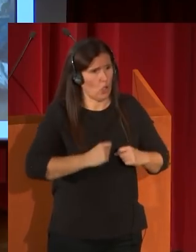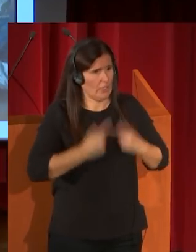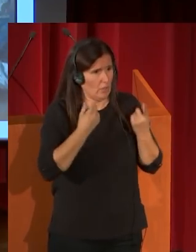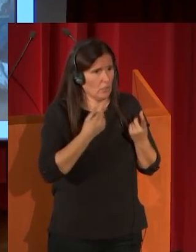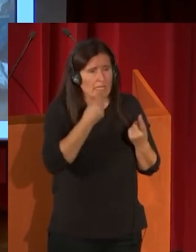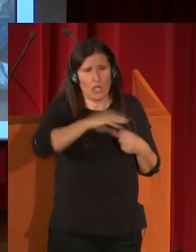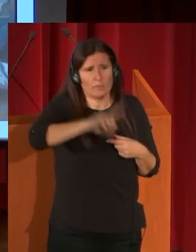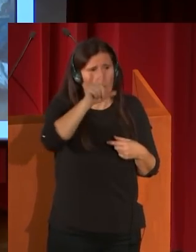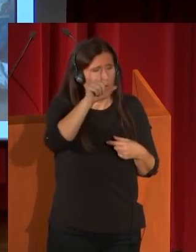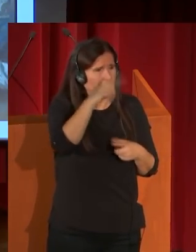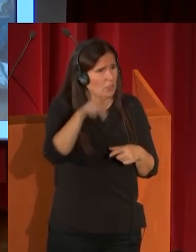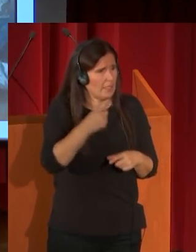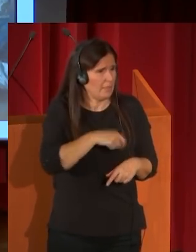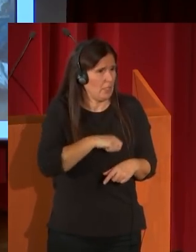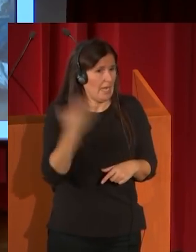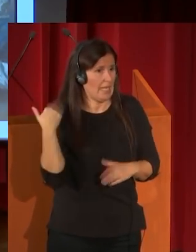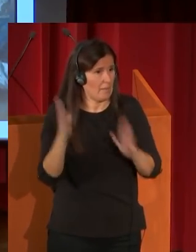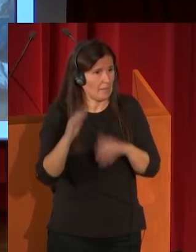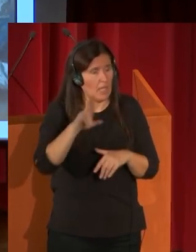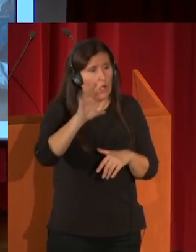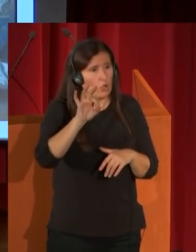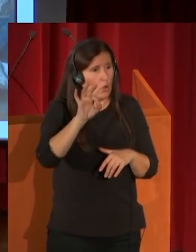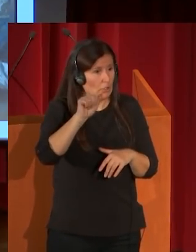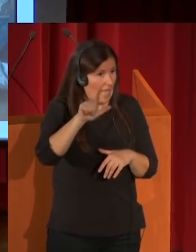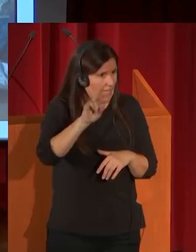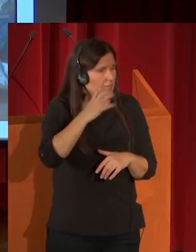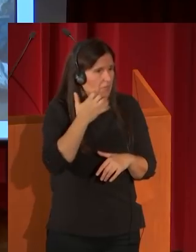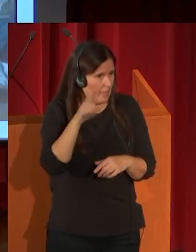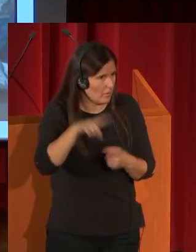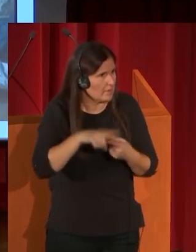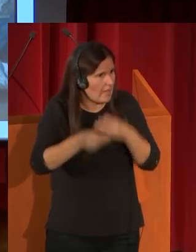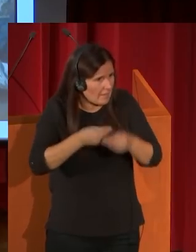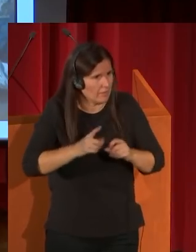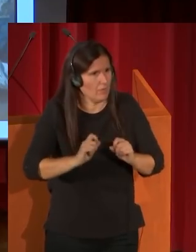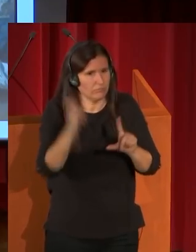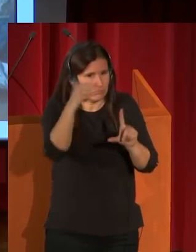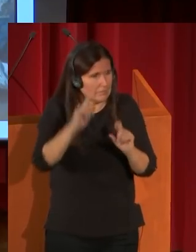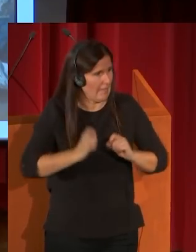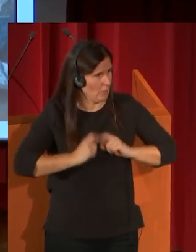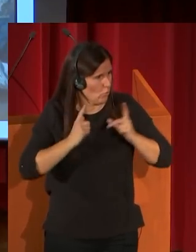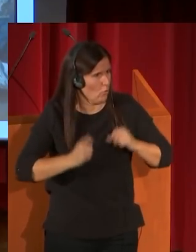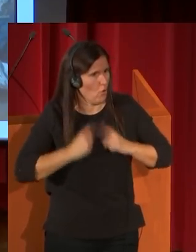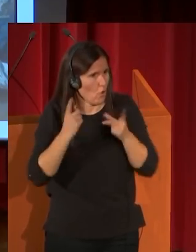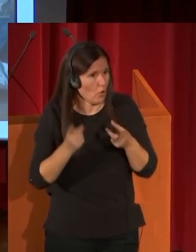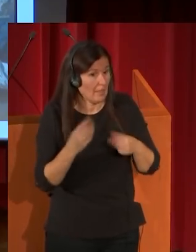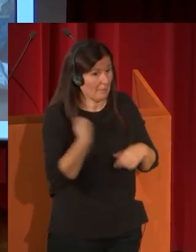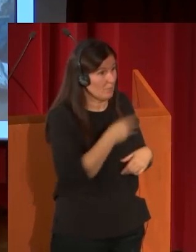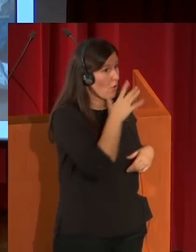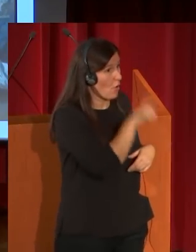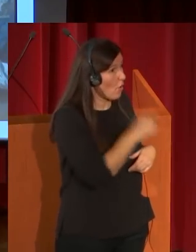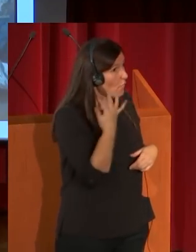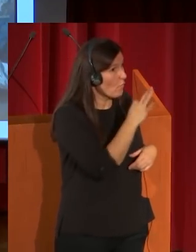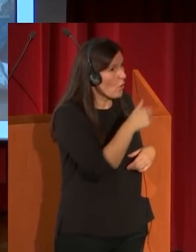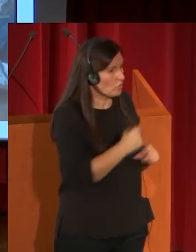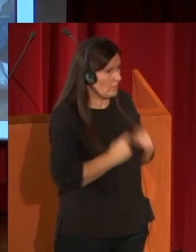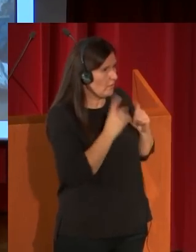pintores españoles en ese momento, Rosales a la cabeza, están realizando y cómo esto en Fortuny tiene una